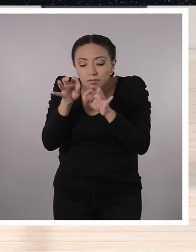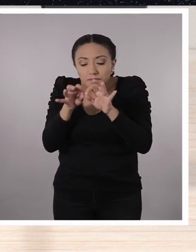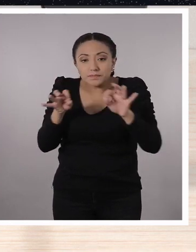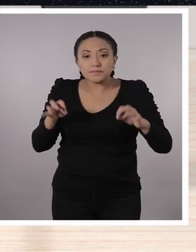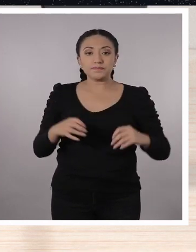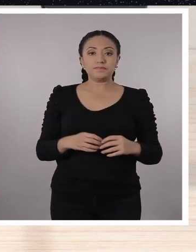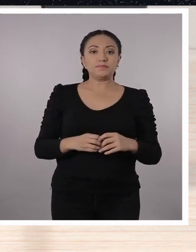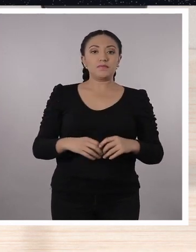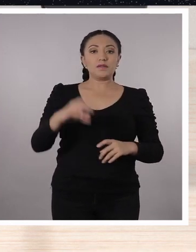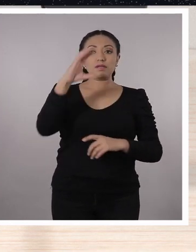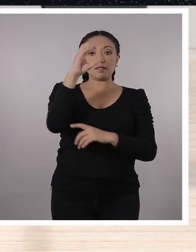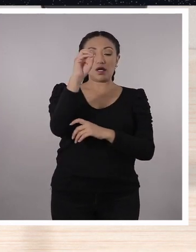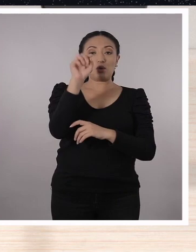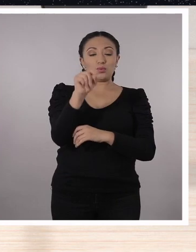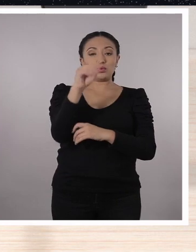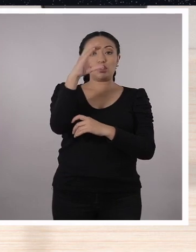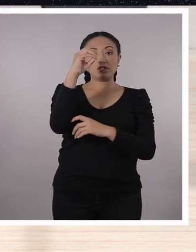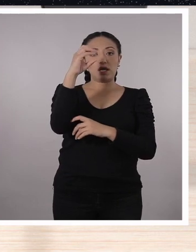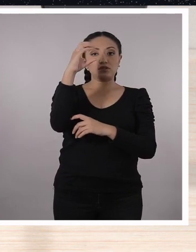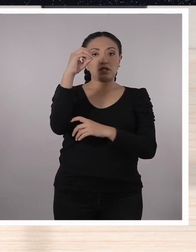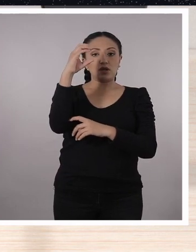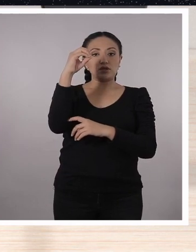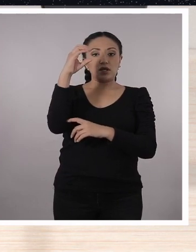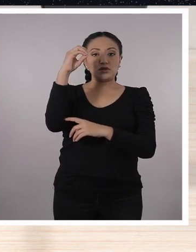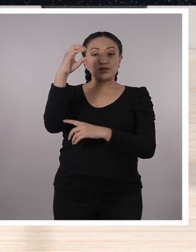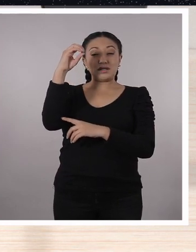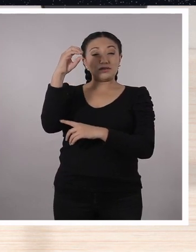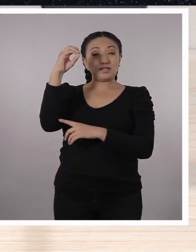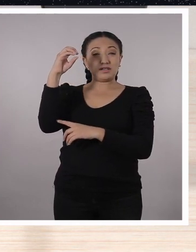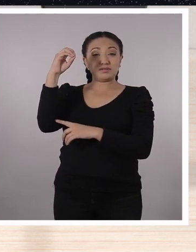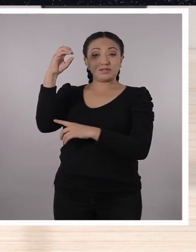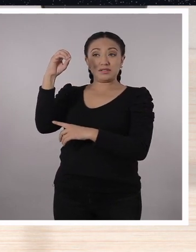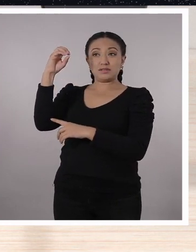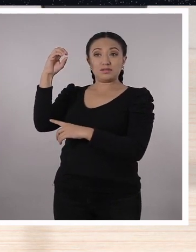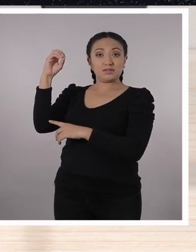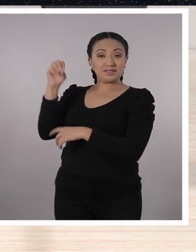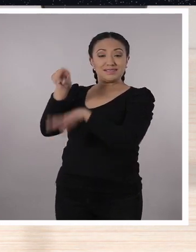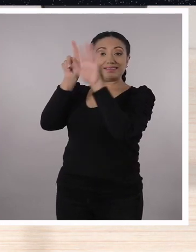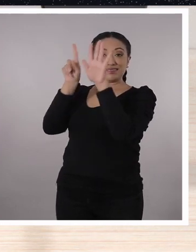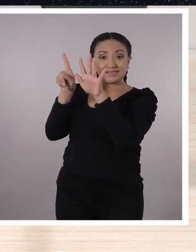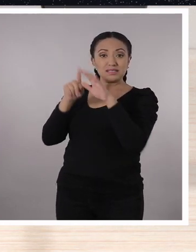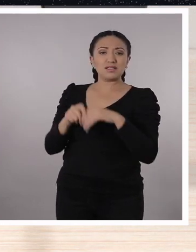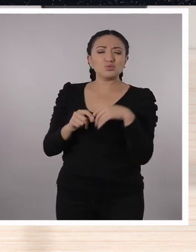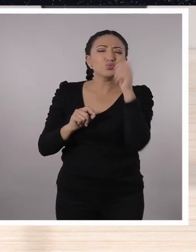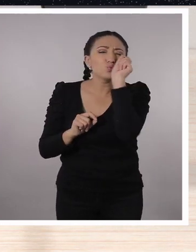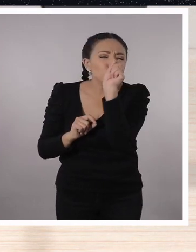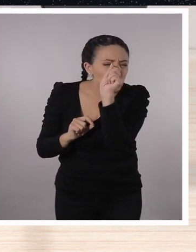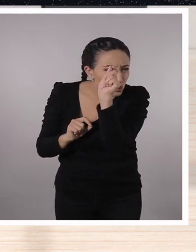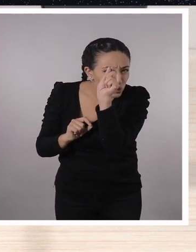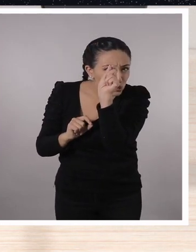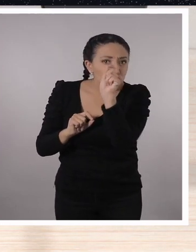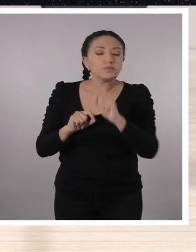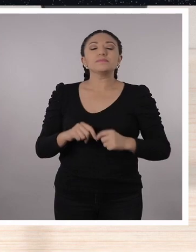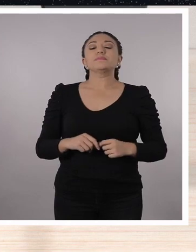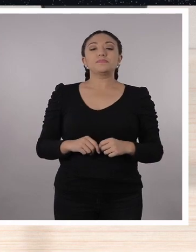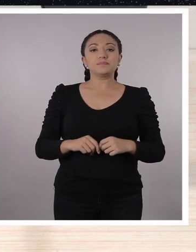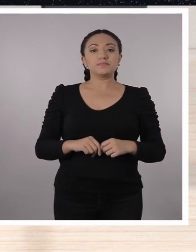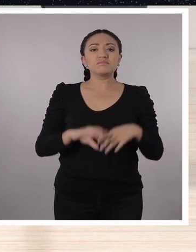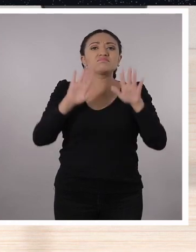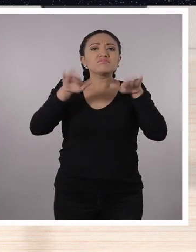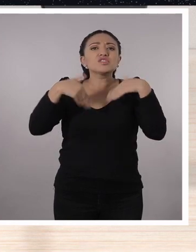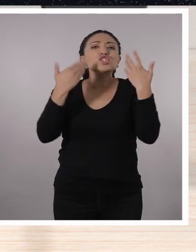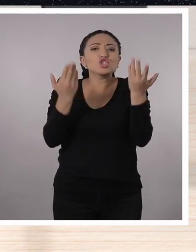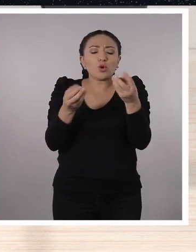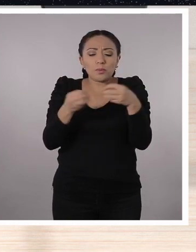0,00006 metros, es decir, un número muy pequeñito.